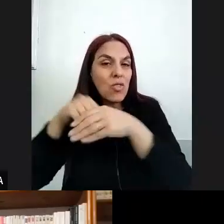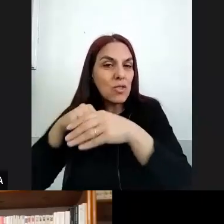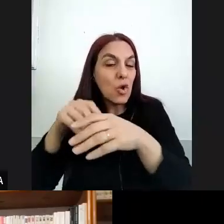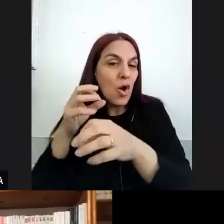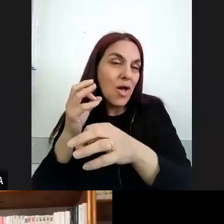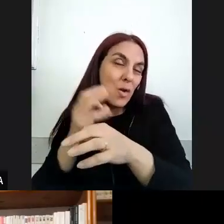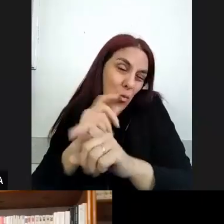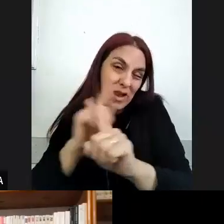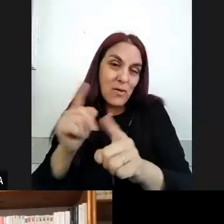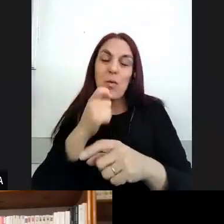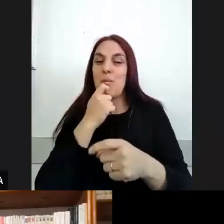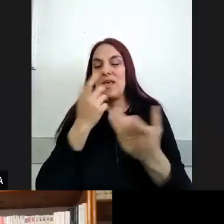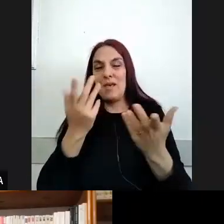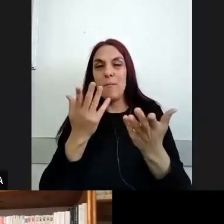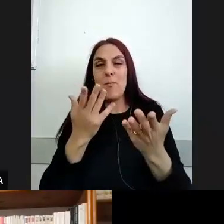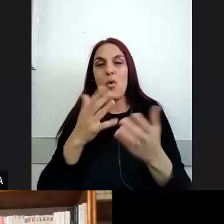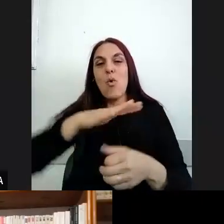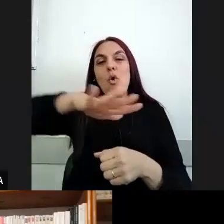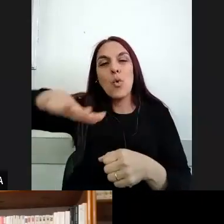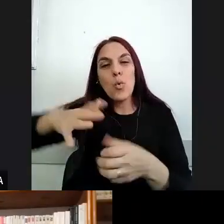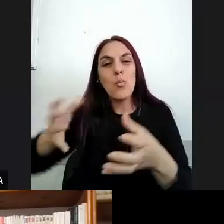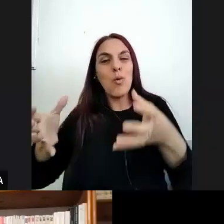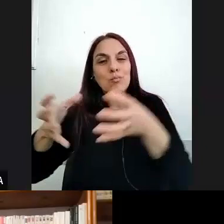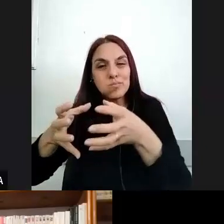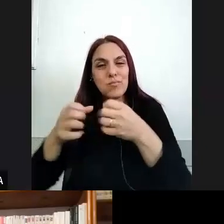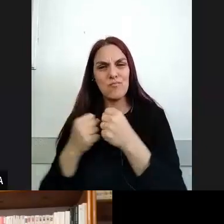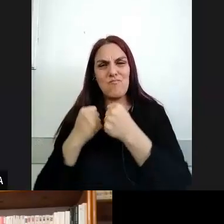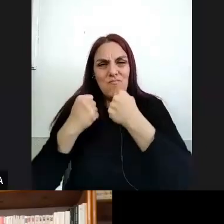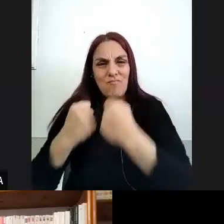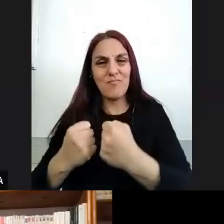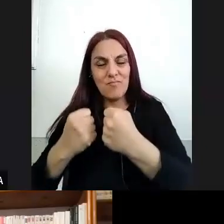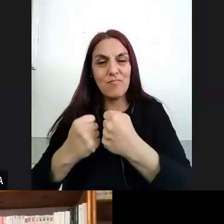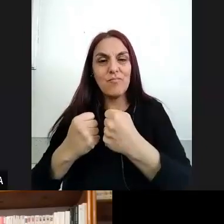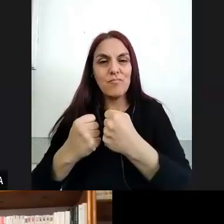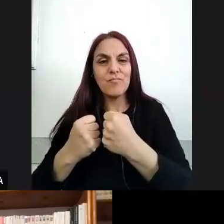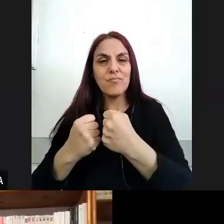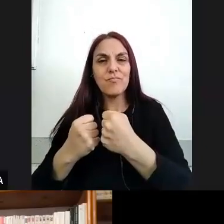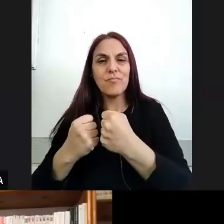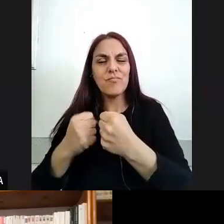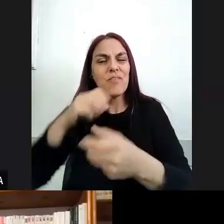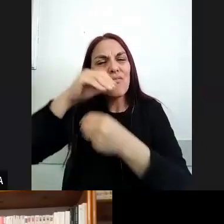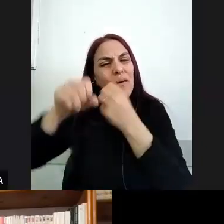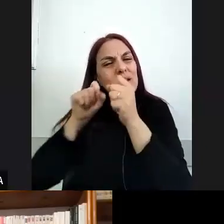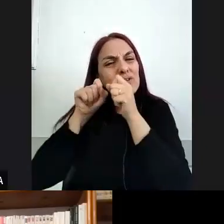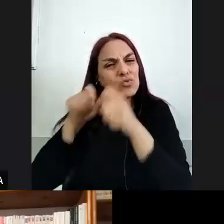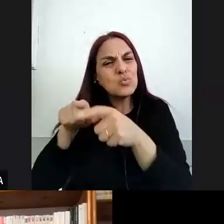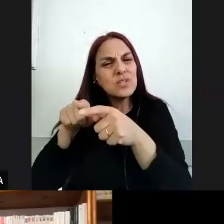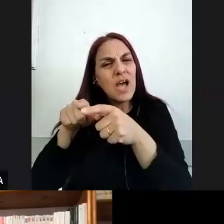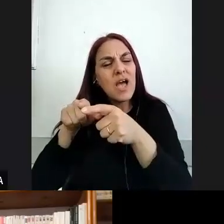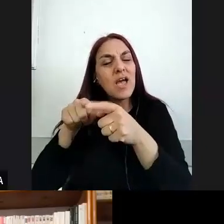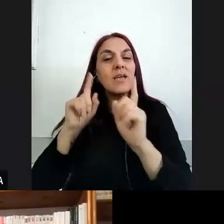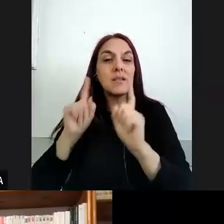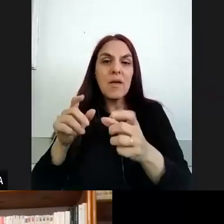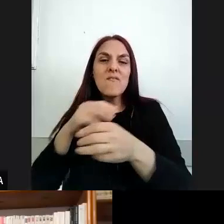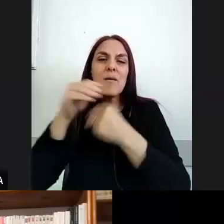la fuerza que tienen las colectividades las fuerzas que tienen digamos las familias pero las familias además organizadas